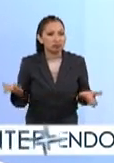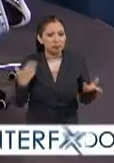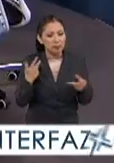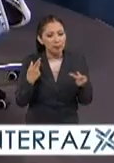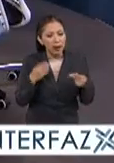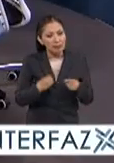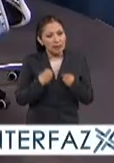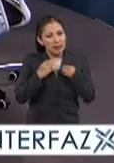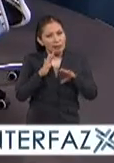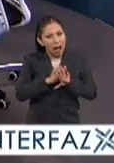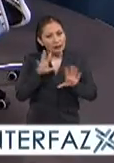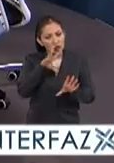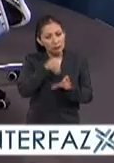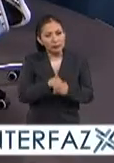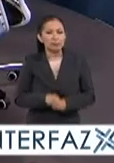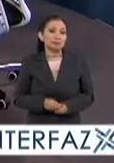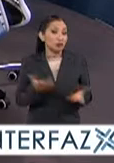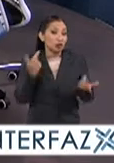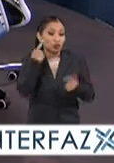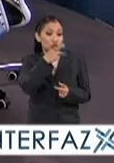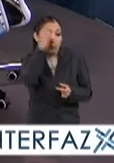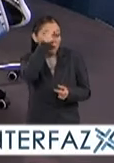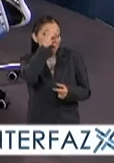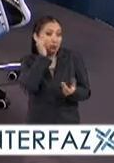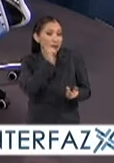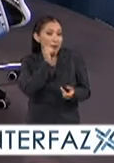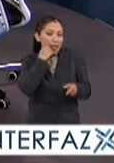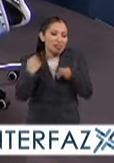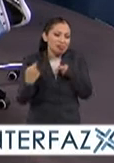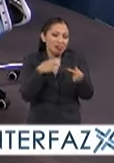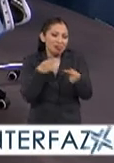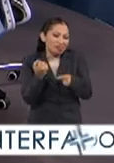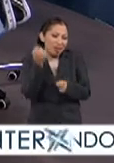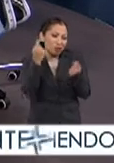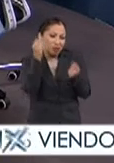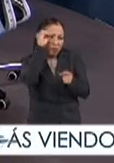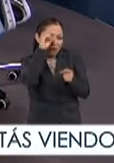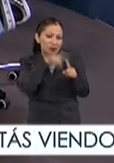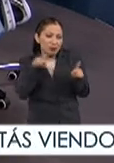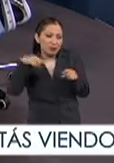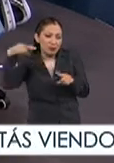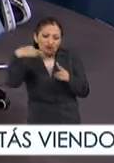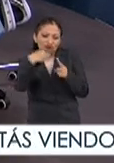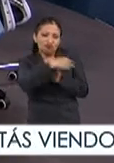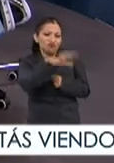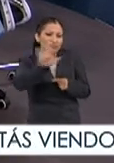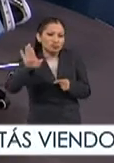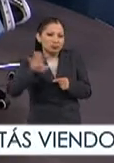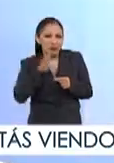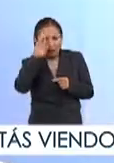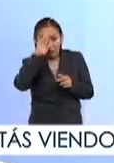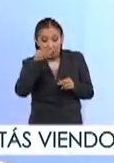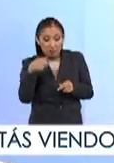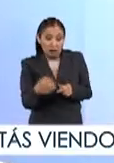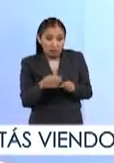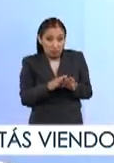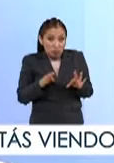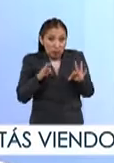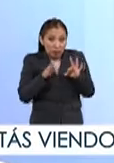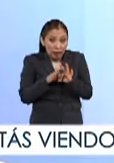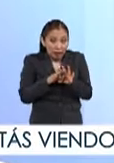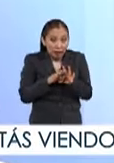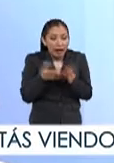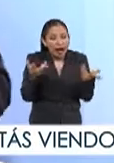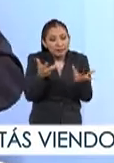desarrollar una vida más integral no sé cuál sea tu opinión siempre es polémica por supuesto todas las opiniones son respetables pero al menos es importante